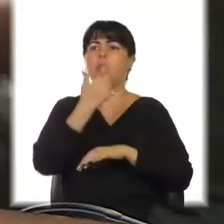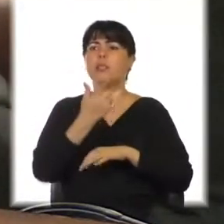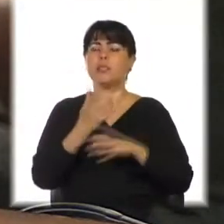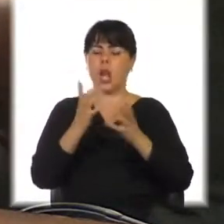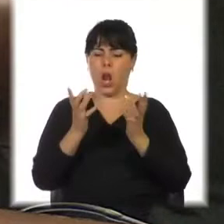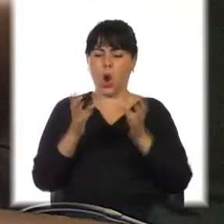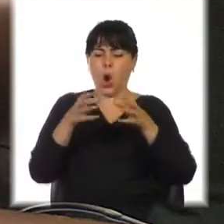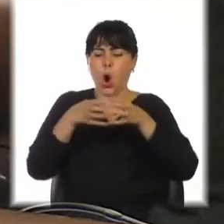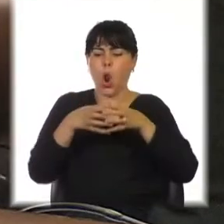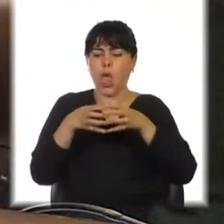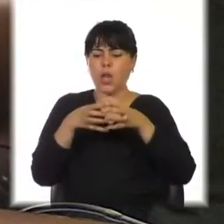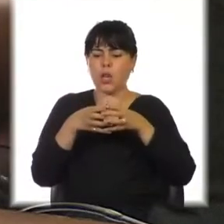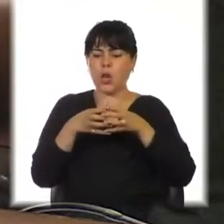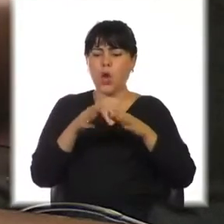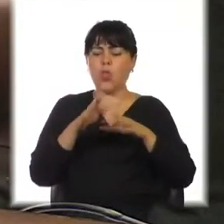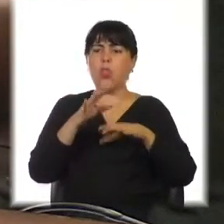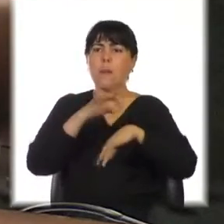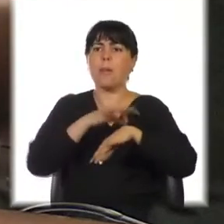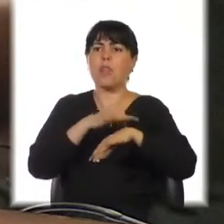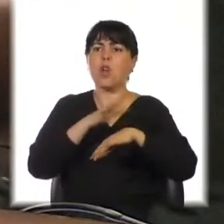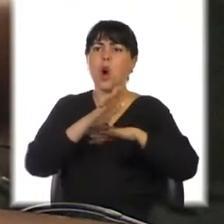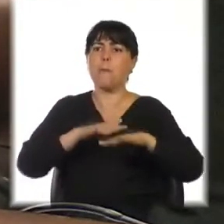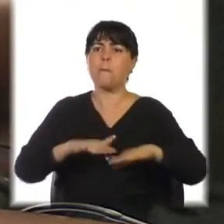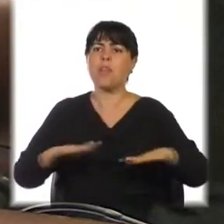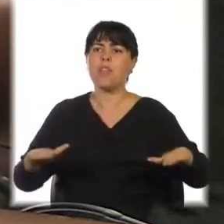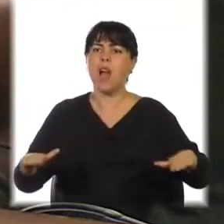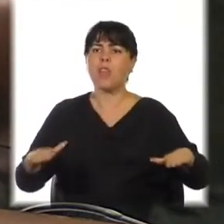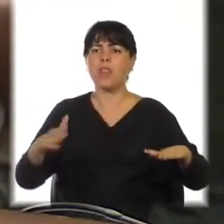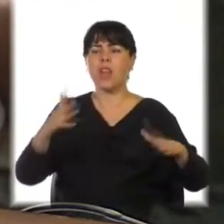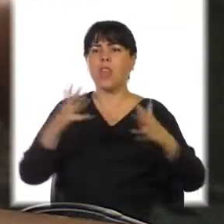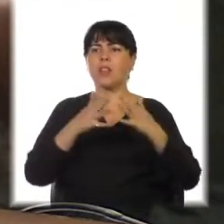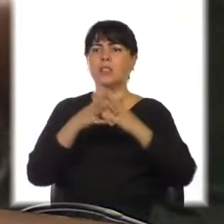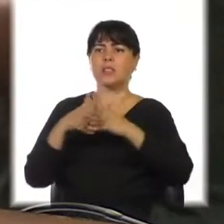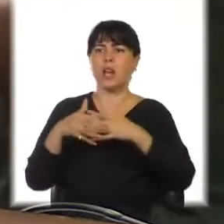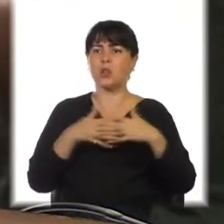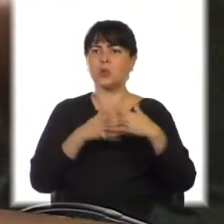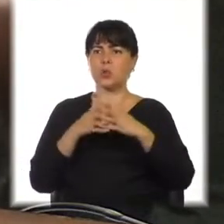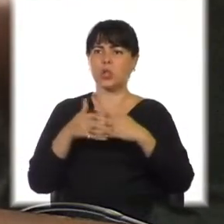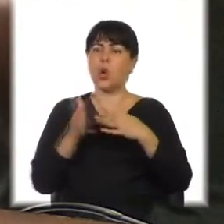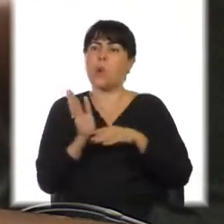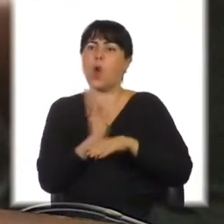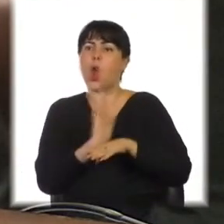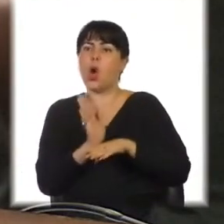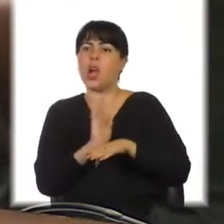Pediatras de Estados Unidos, la ideología de género daña a los niños.